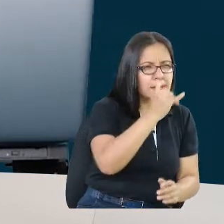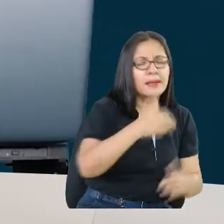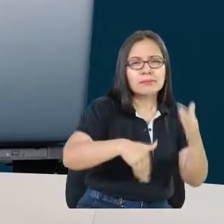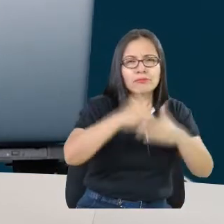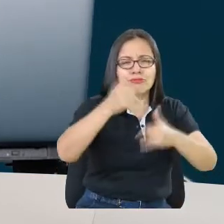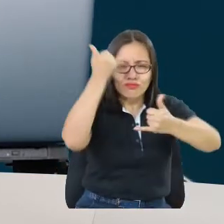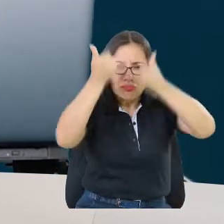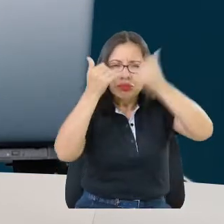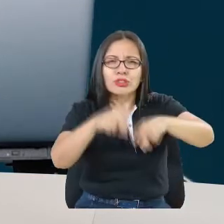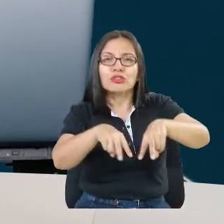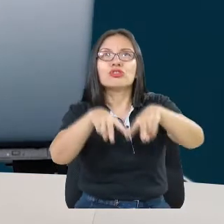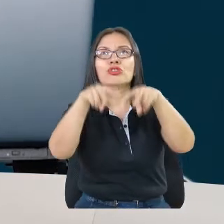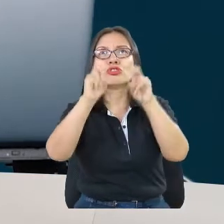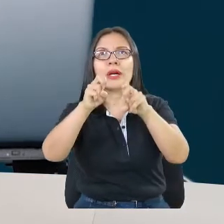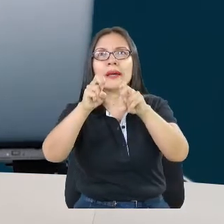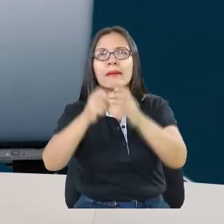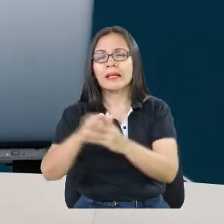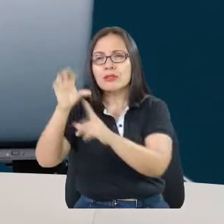sociedad.